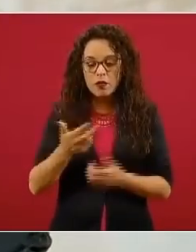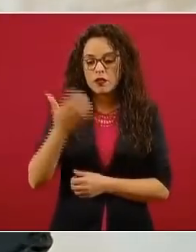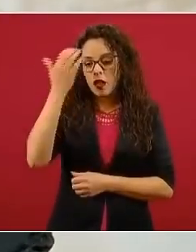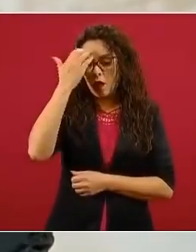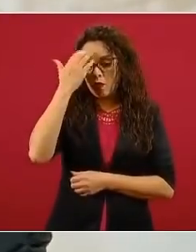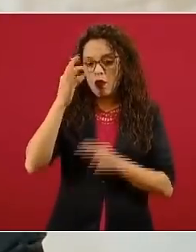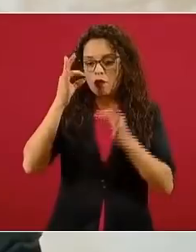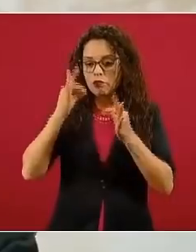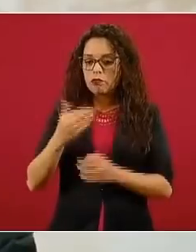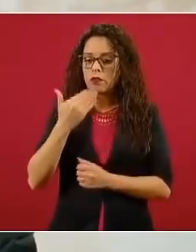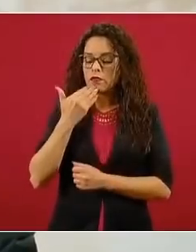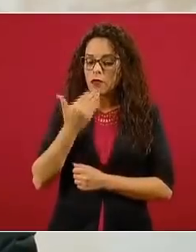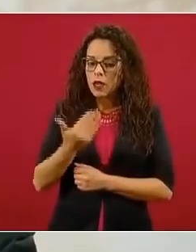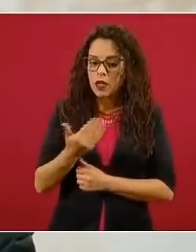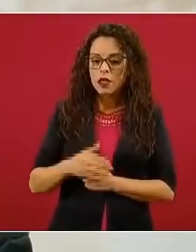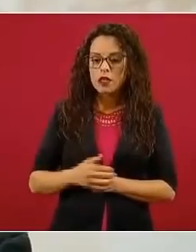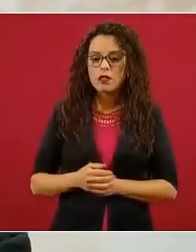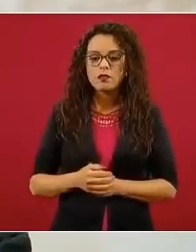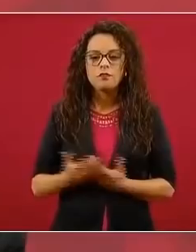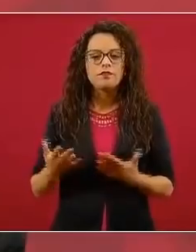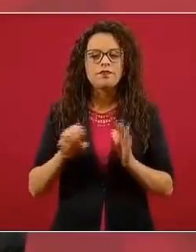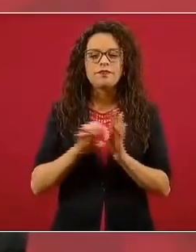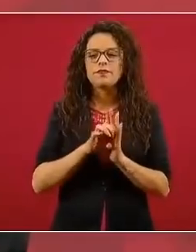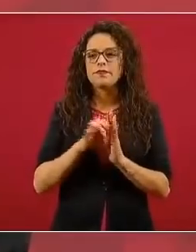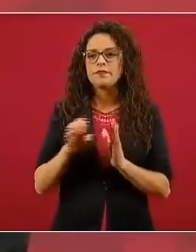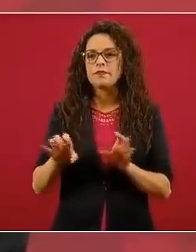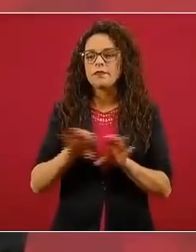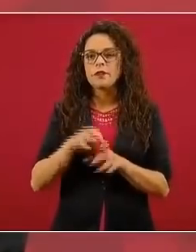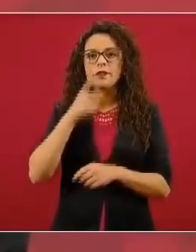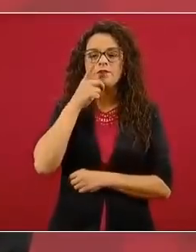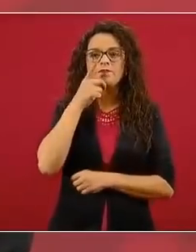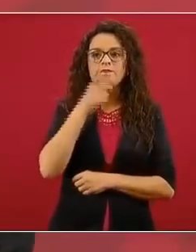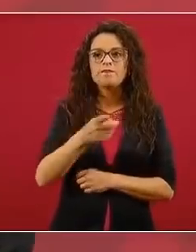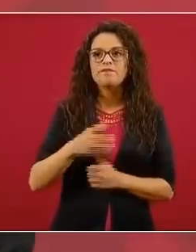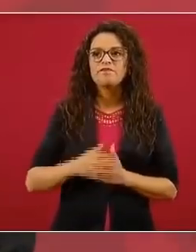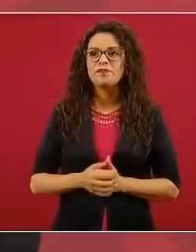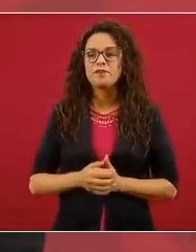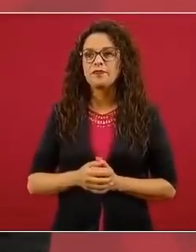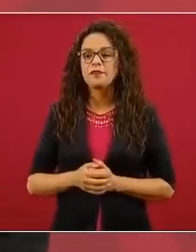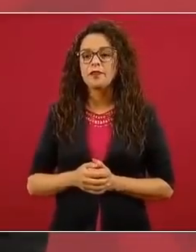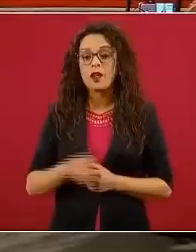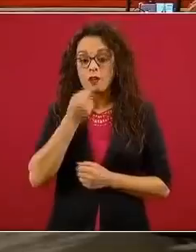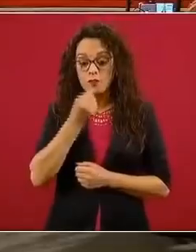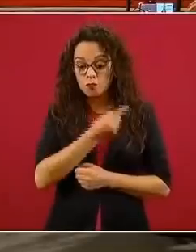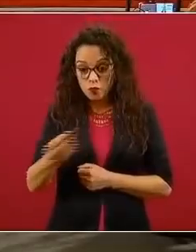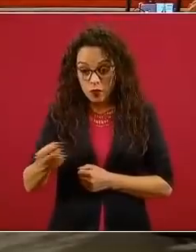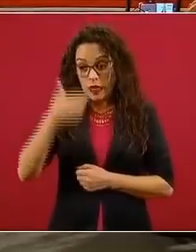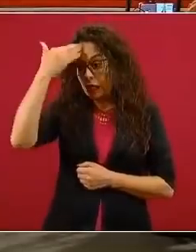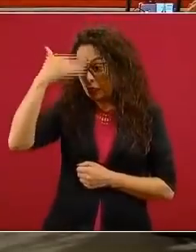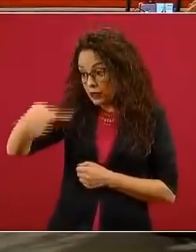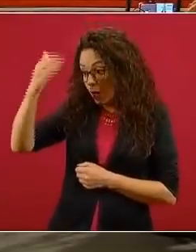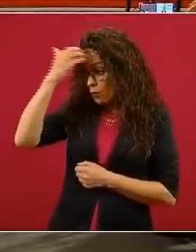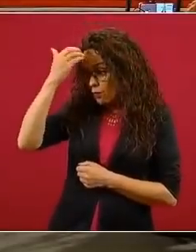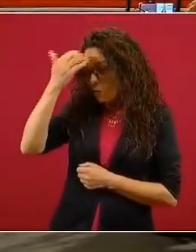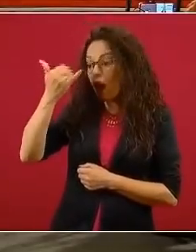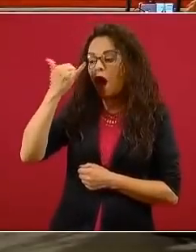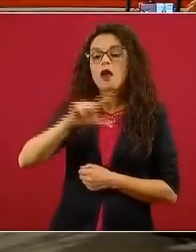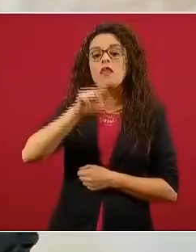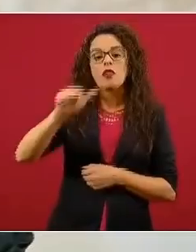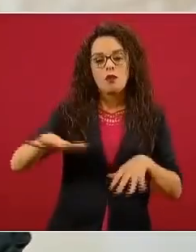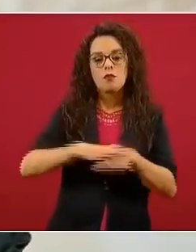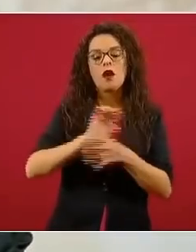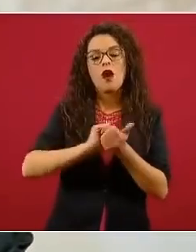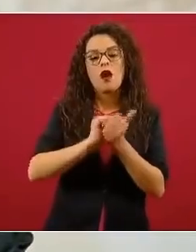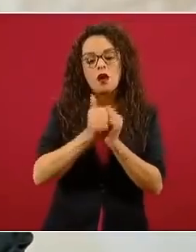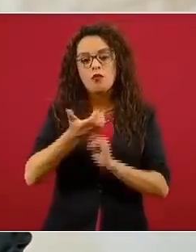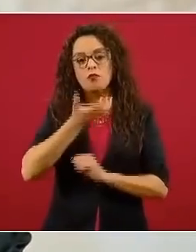como los conocimientos y las prácticas de los niños. Y si esos tienen un cambio, sabemos que el otro